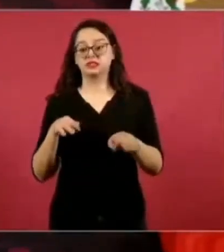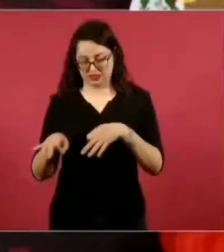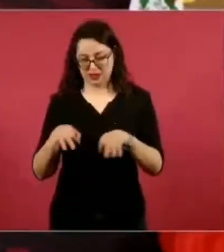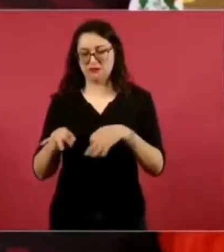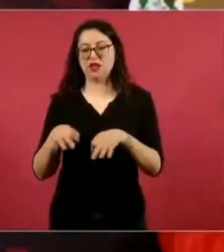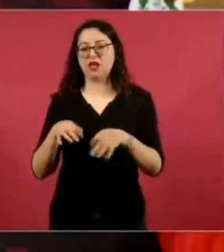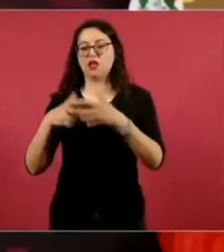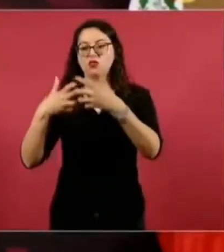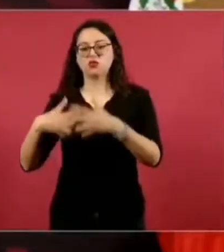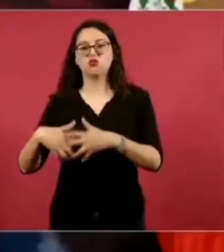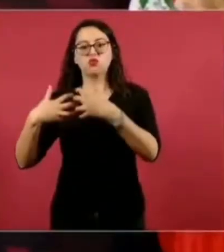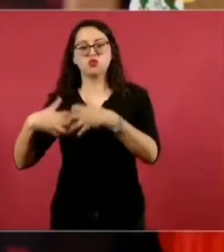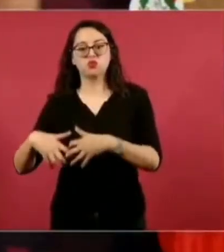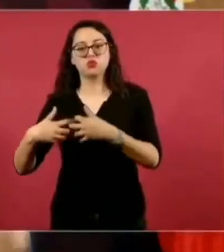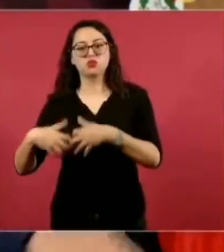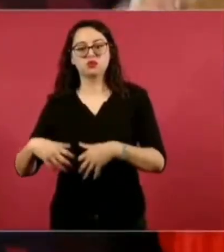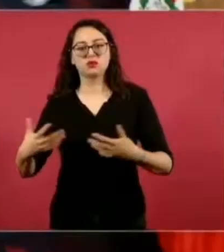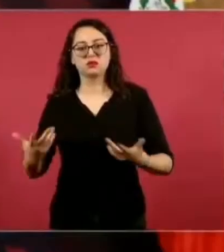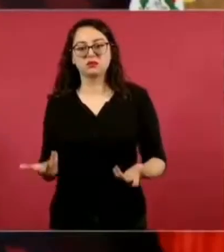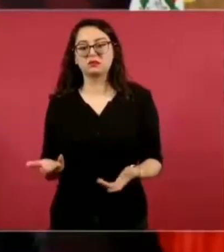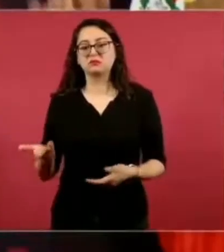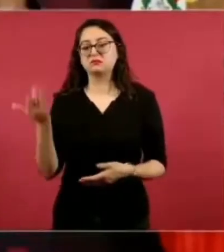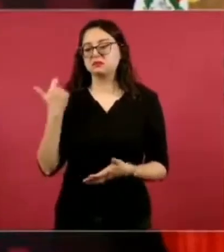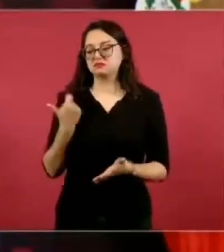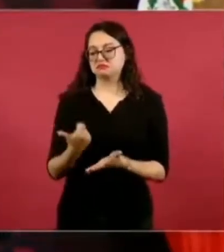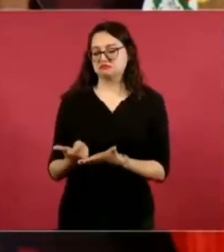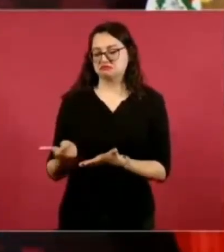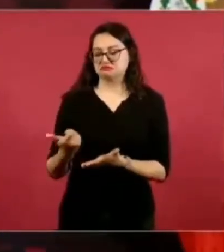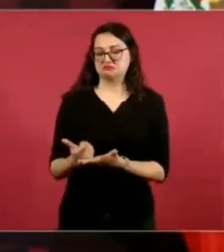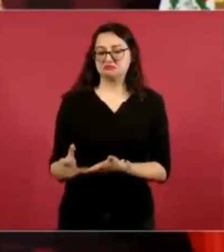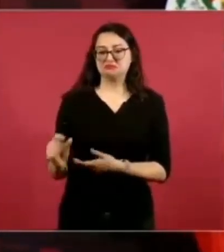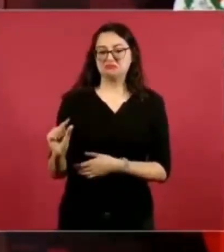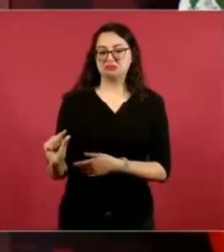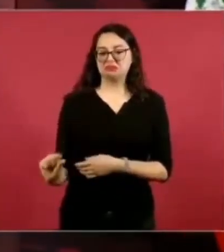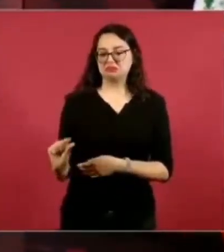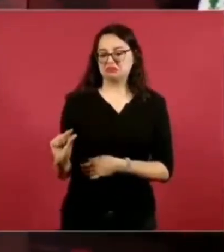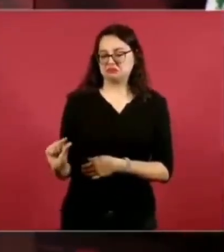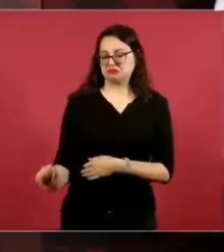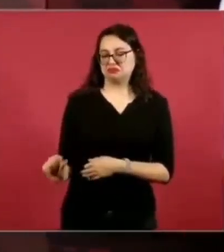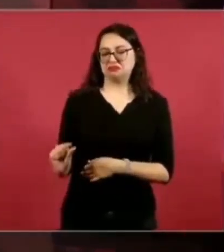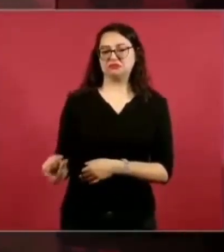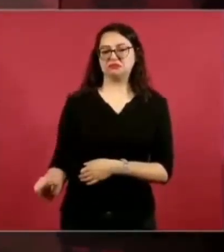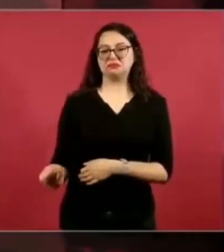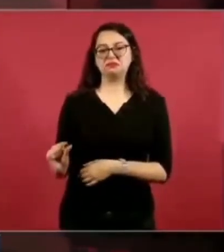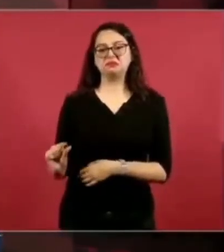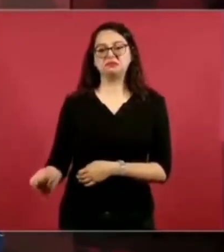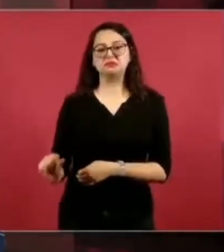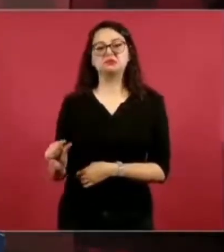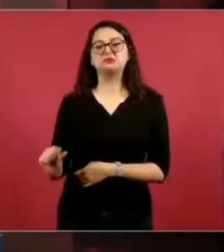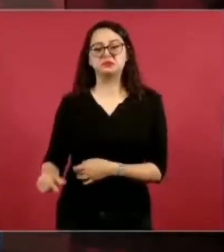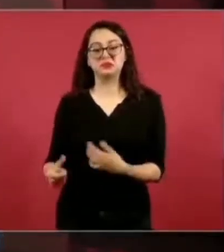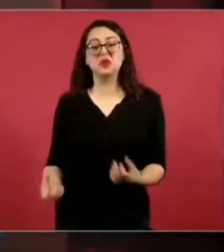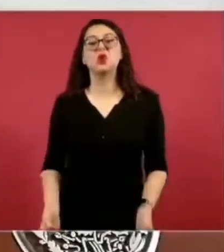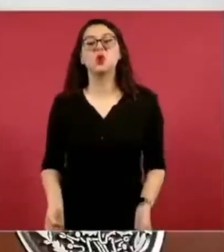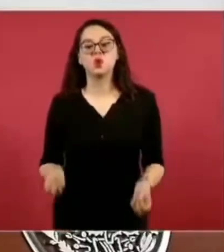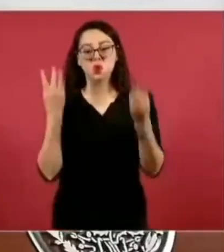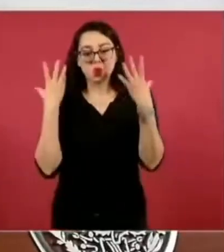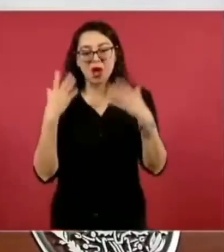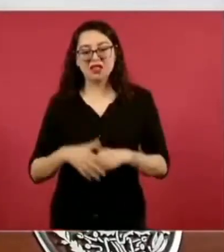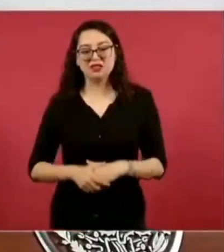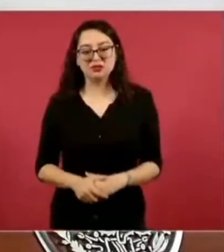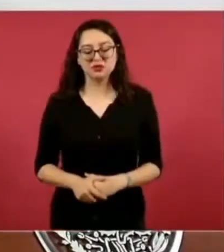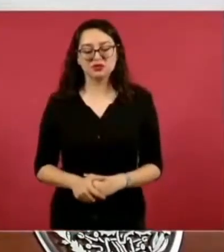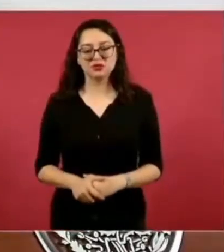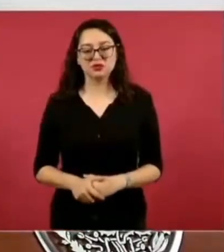que recibían salarios insuficientes?